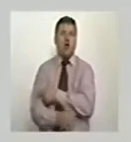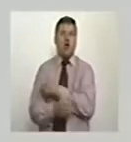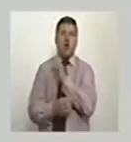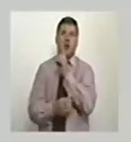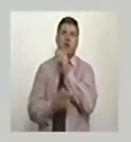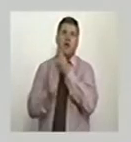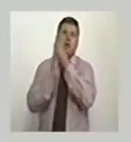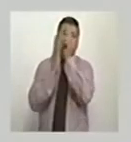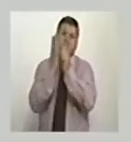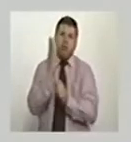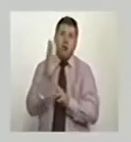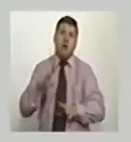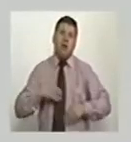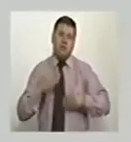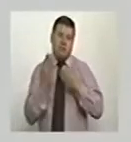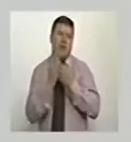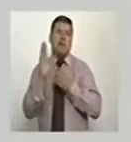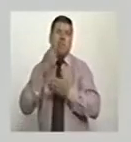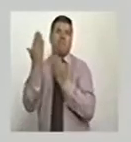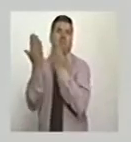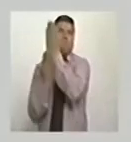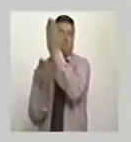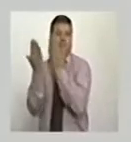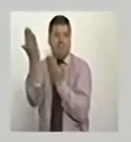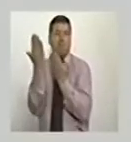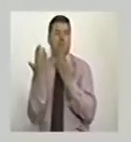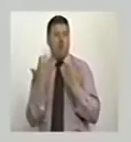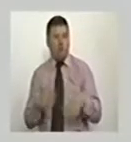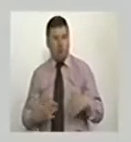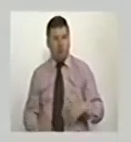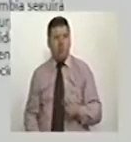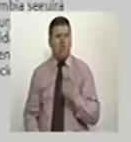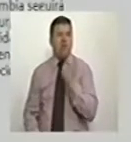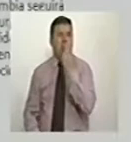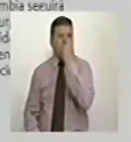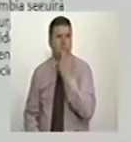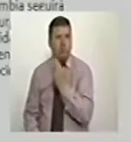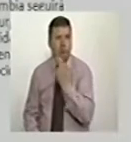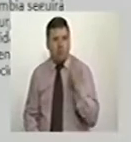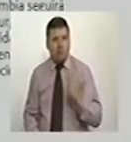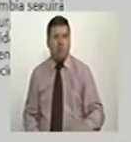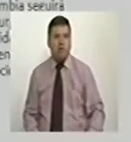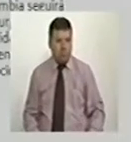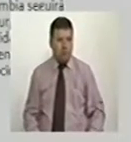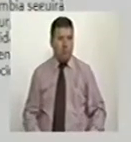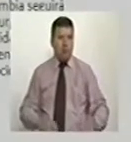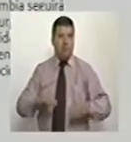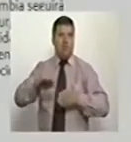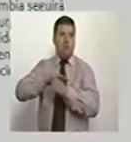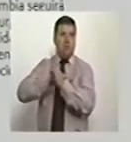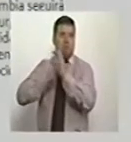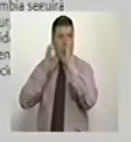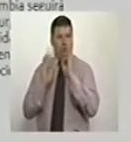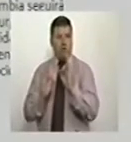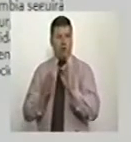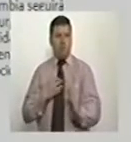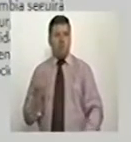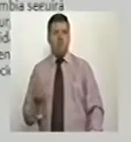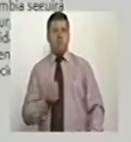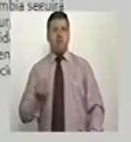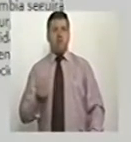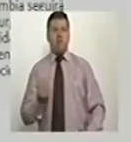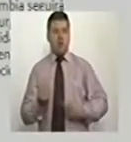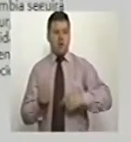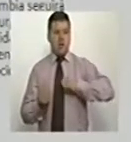OCDE. la adhesión. ¿Qué queda por cumplirse? Luego del ingreso formal como miembro en plenos